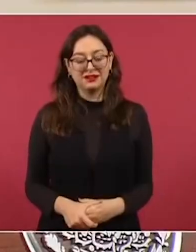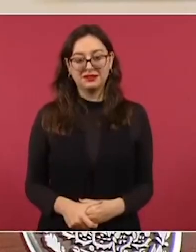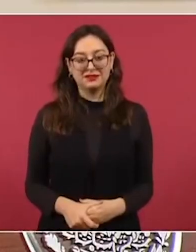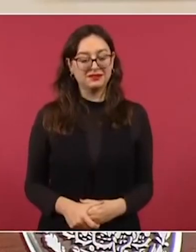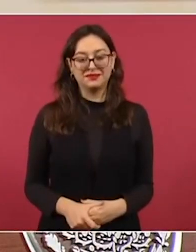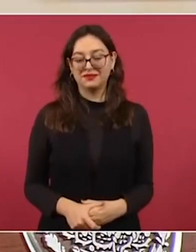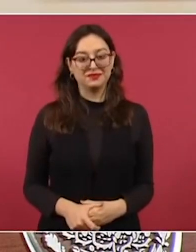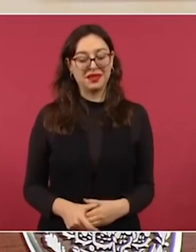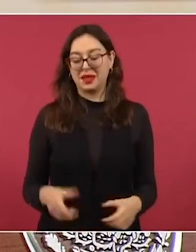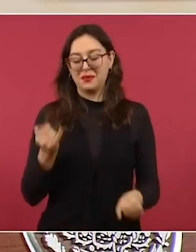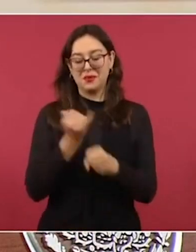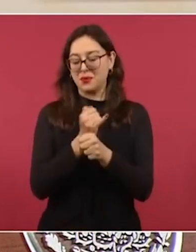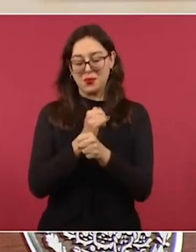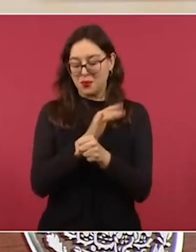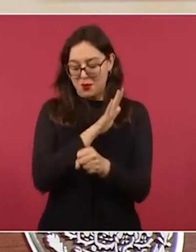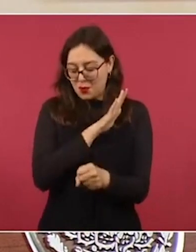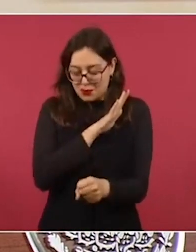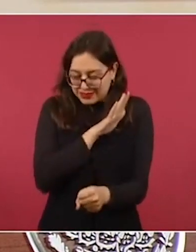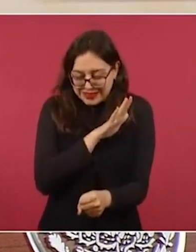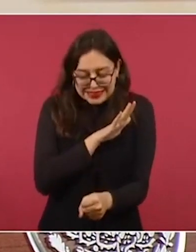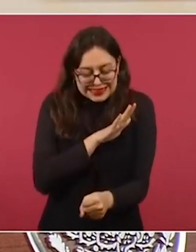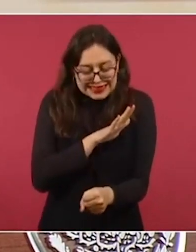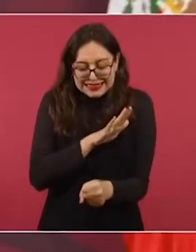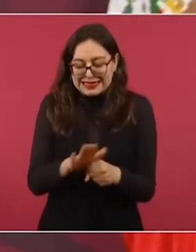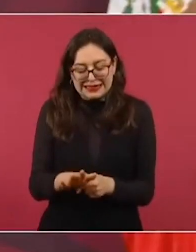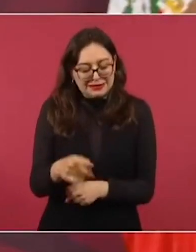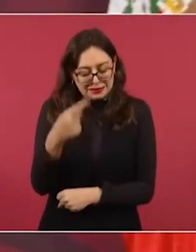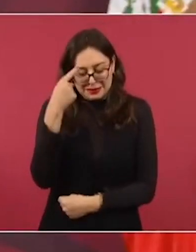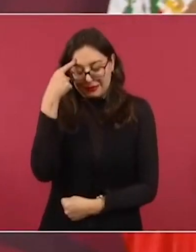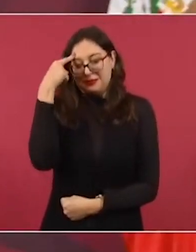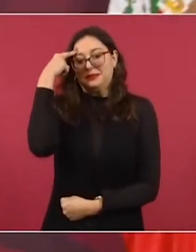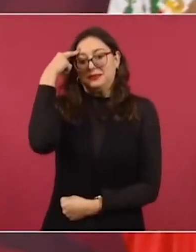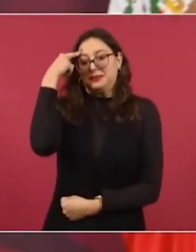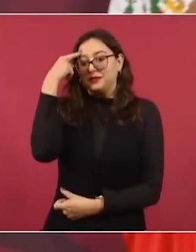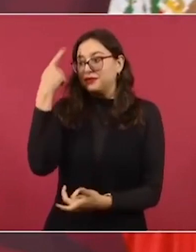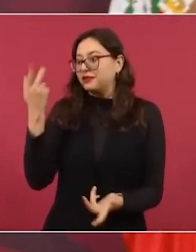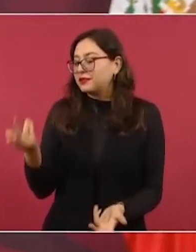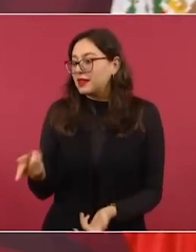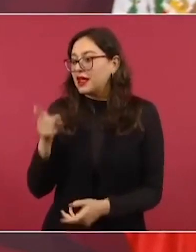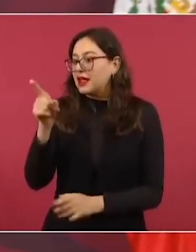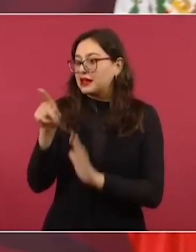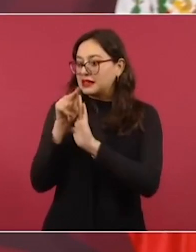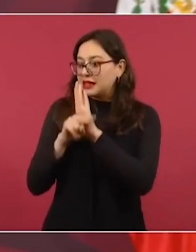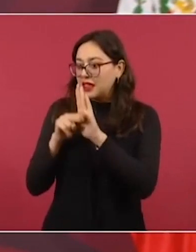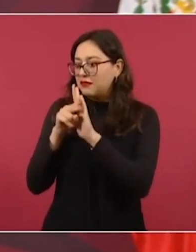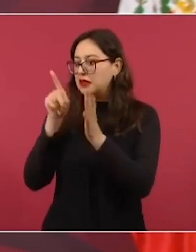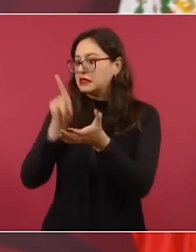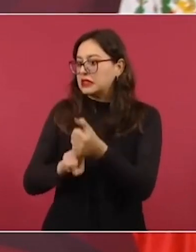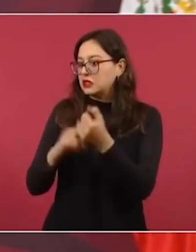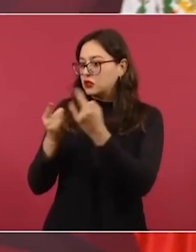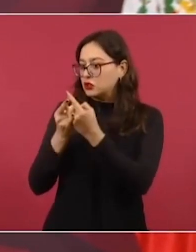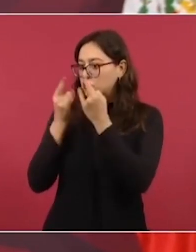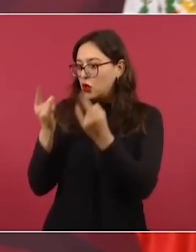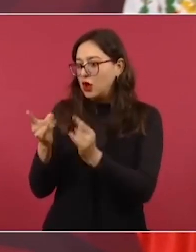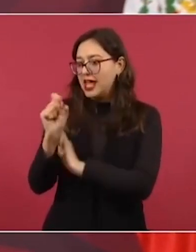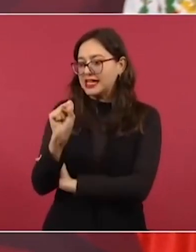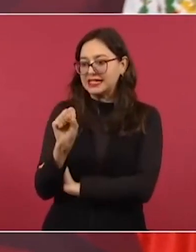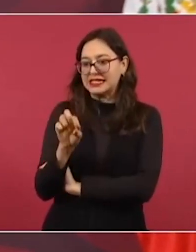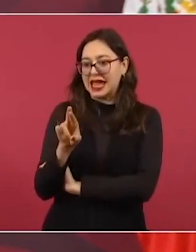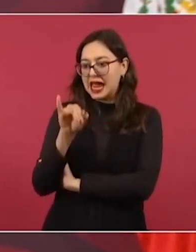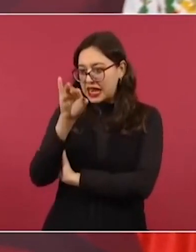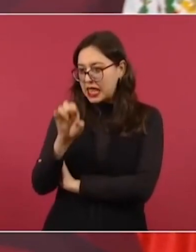allá, va más allá de trama de una serie de NFT, de esto que estamos viendo.